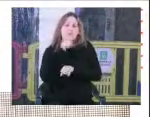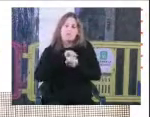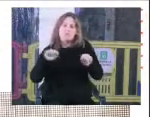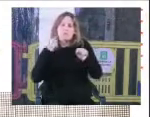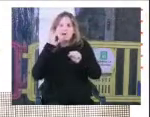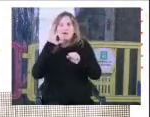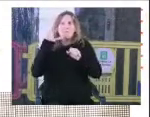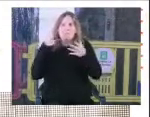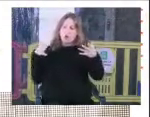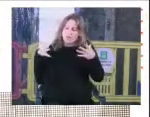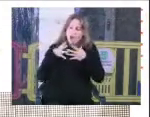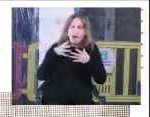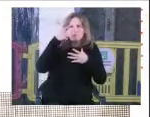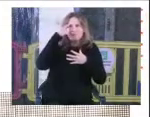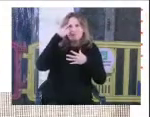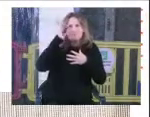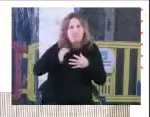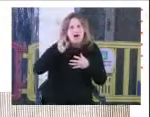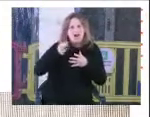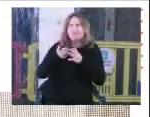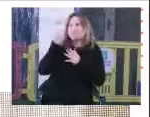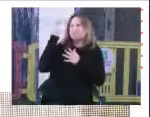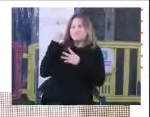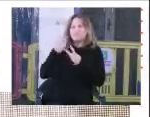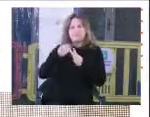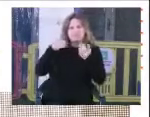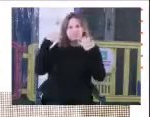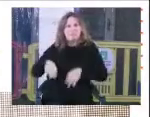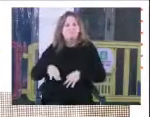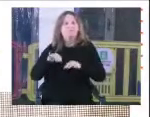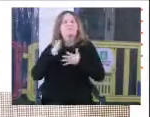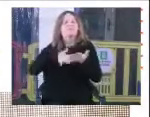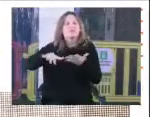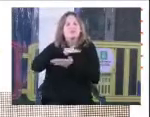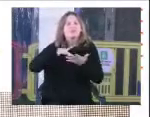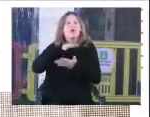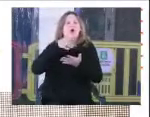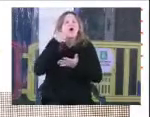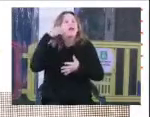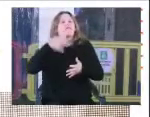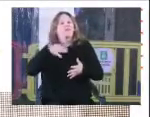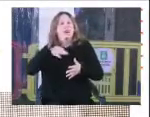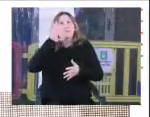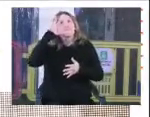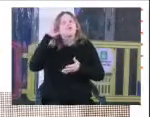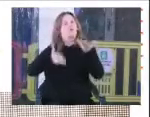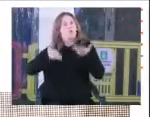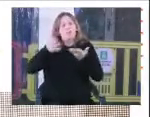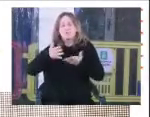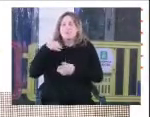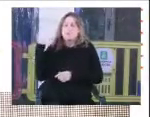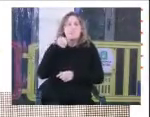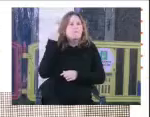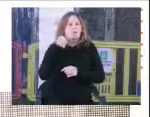memoria colectiva y tomar plena conciencia sobre lo que pasó. Consideramos que la verdad, memoria y justicia son imprescindibles para asegurar la no